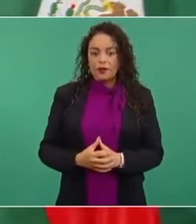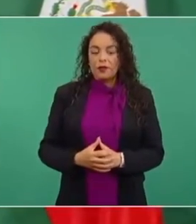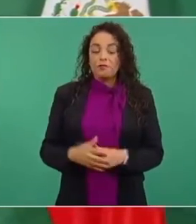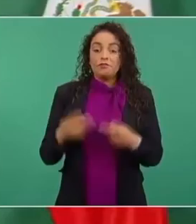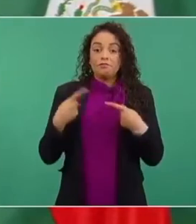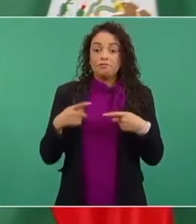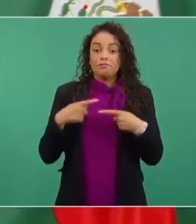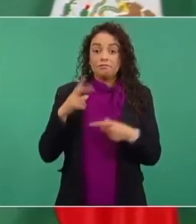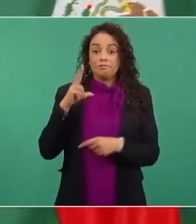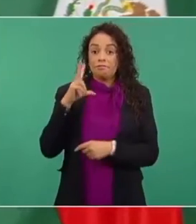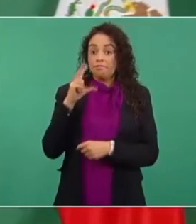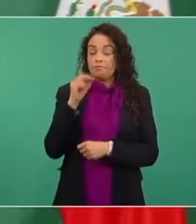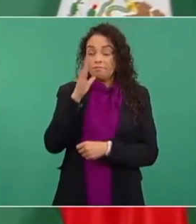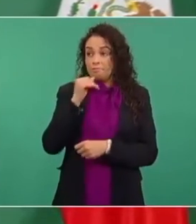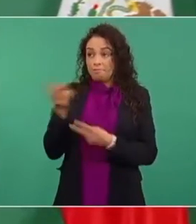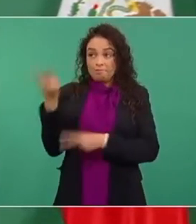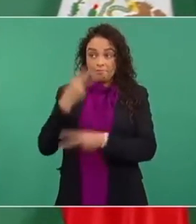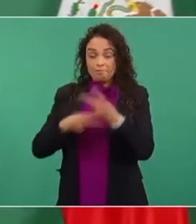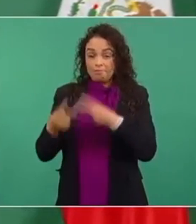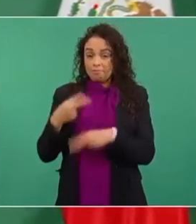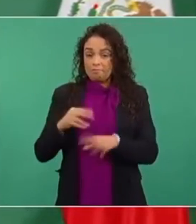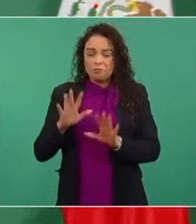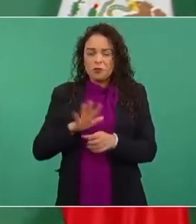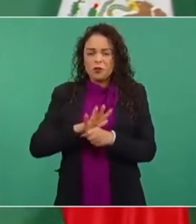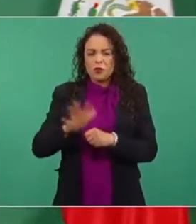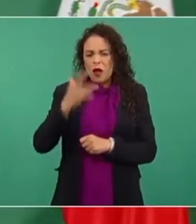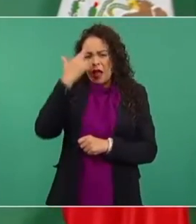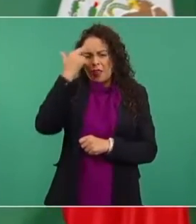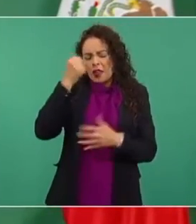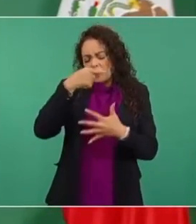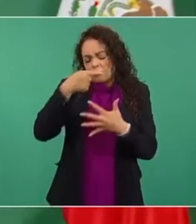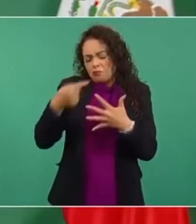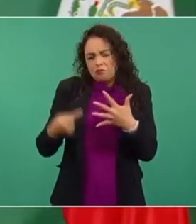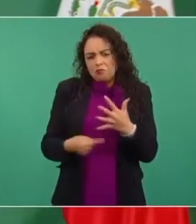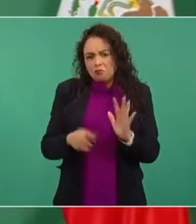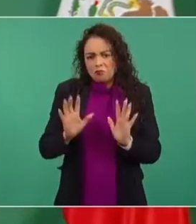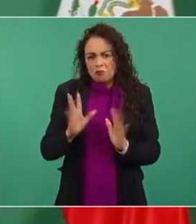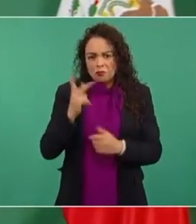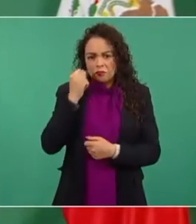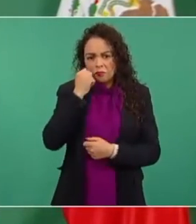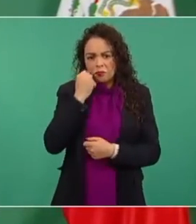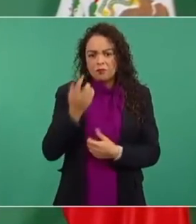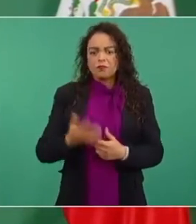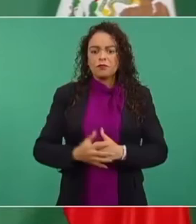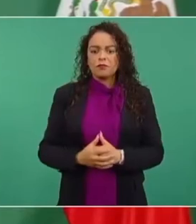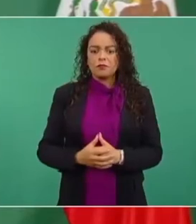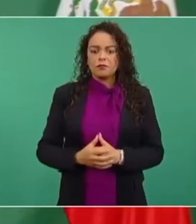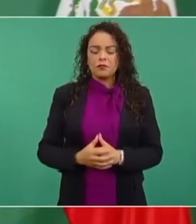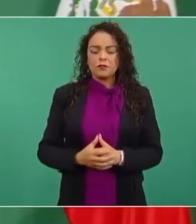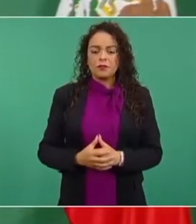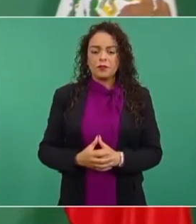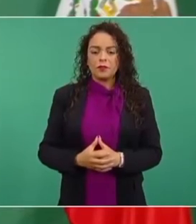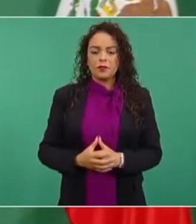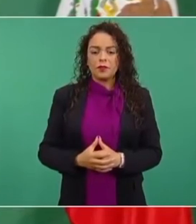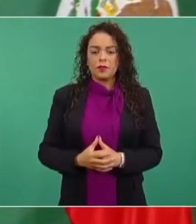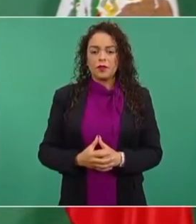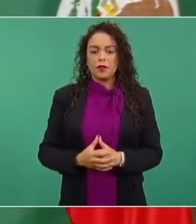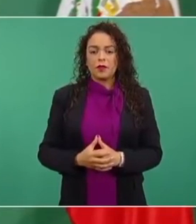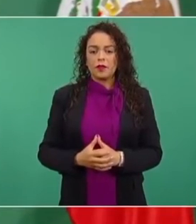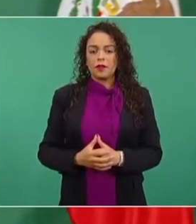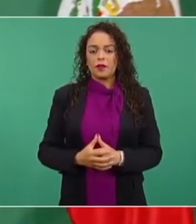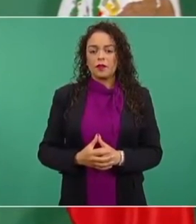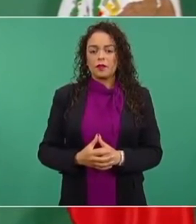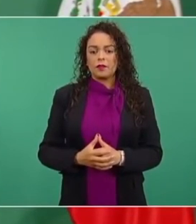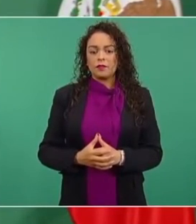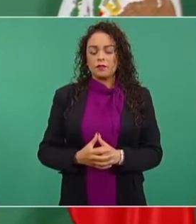por muchas razones pues fueron recordados. Ya sabemos